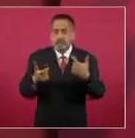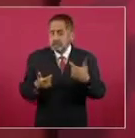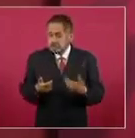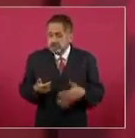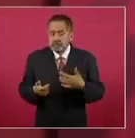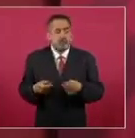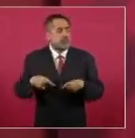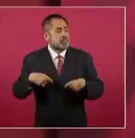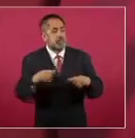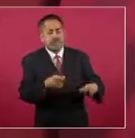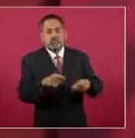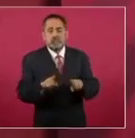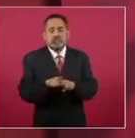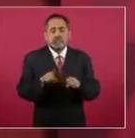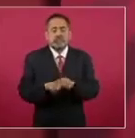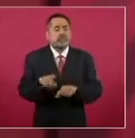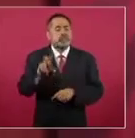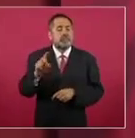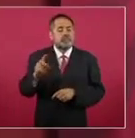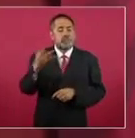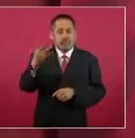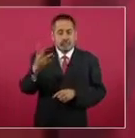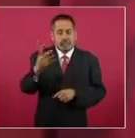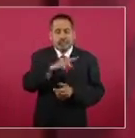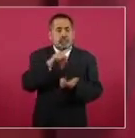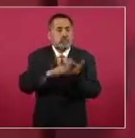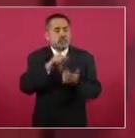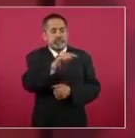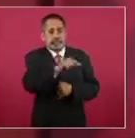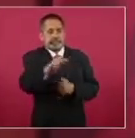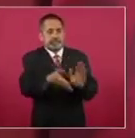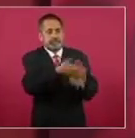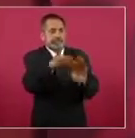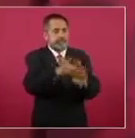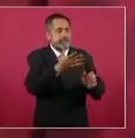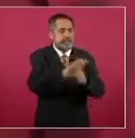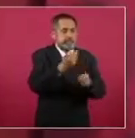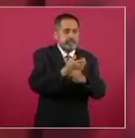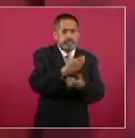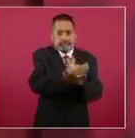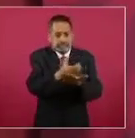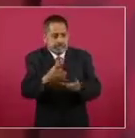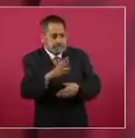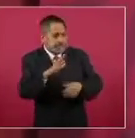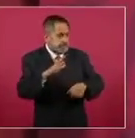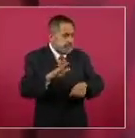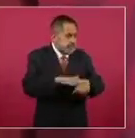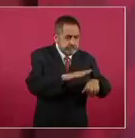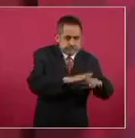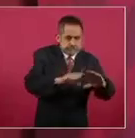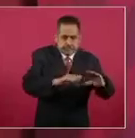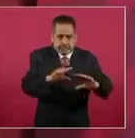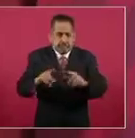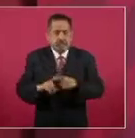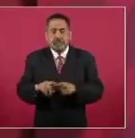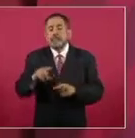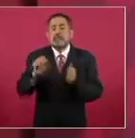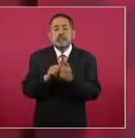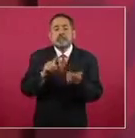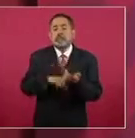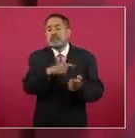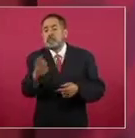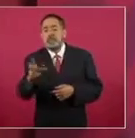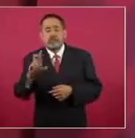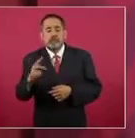También hay 34 obras de mejoramiento urbano y 31 obras de agua potable y